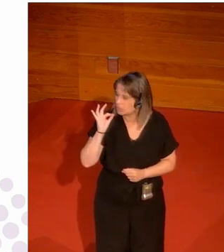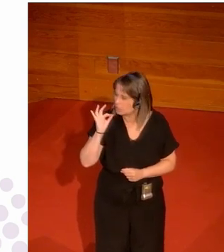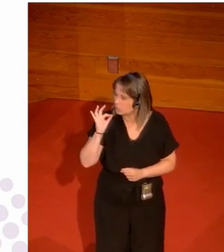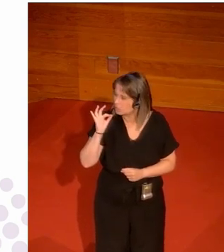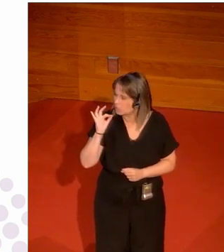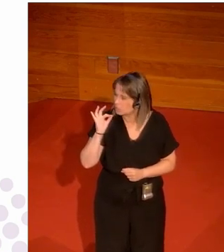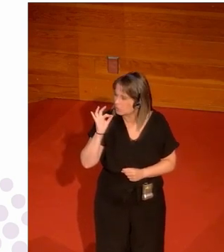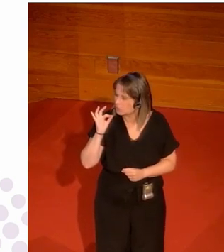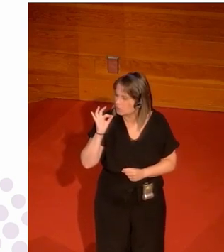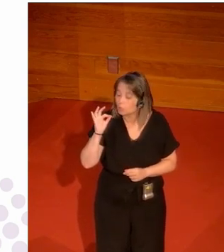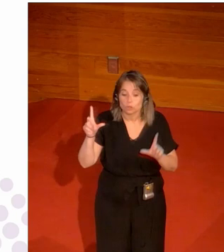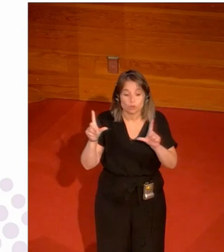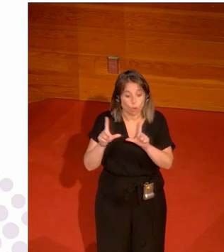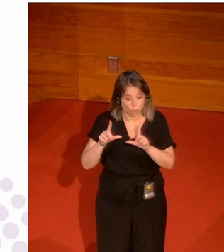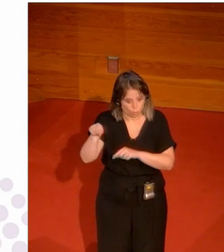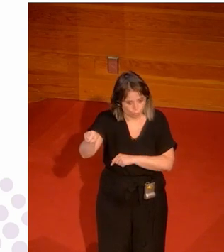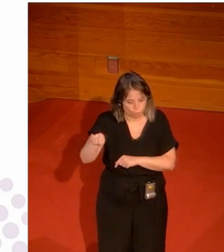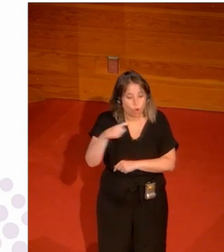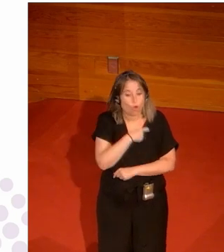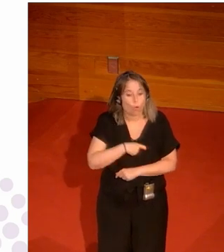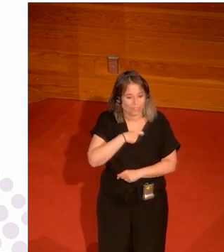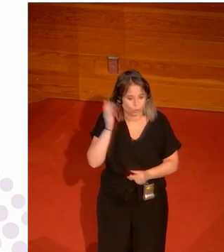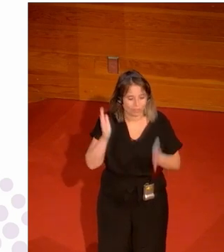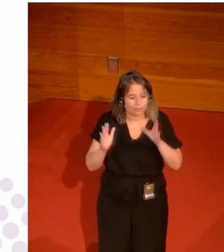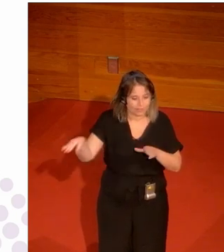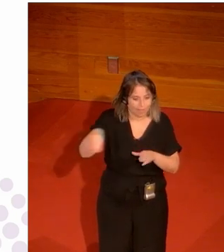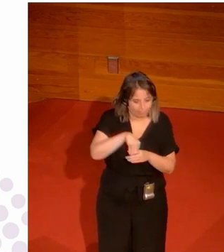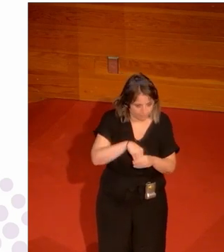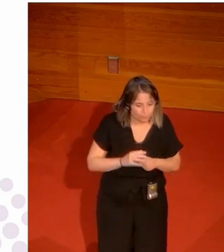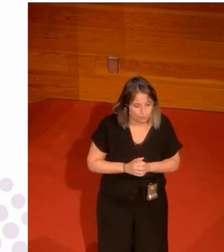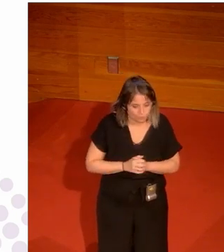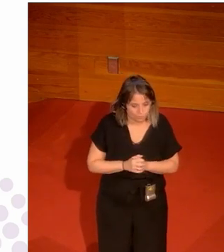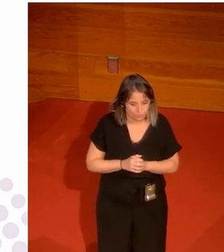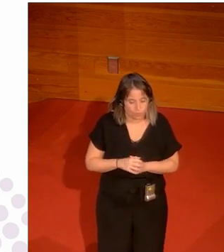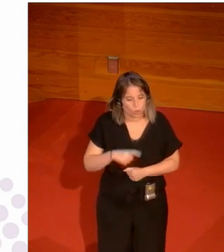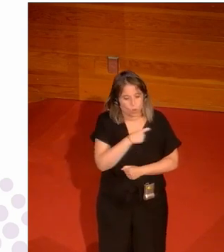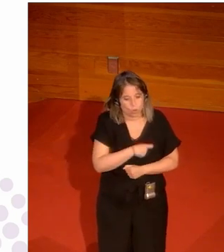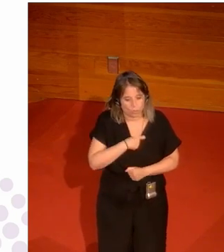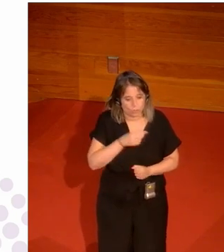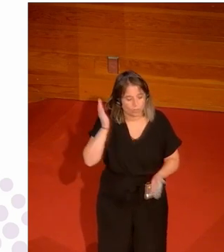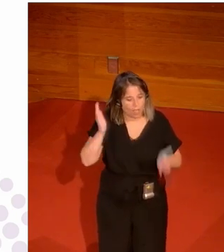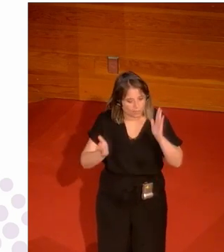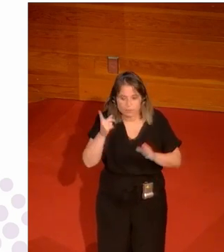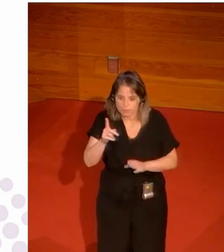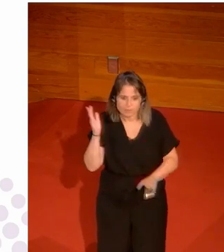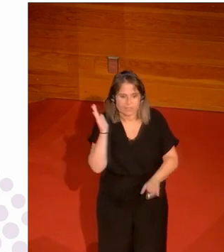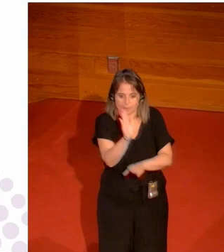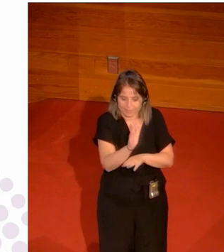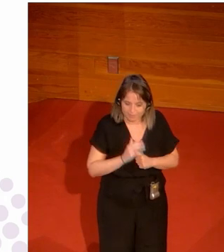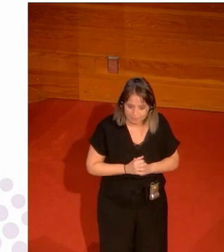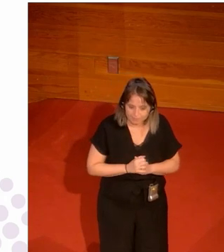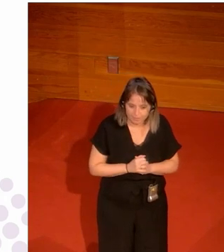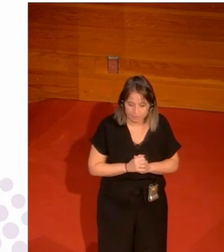me parece que fue en Tokio fue elegido miembro de la Comisión de Atletas y ellos la Comisión de Atletas son atletas también que se presentan hay